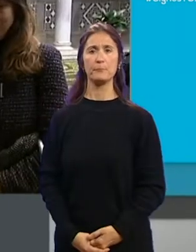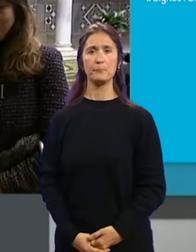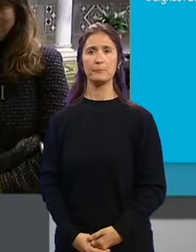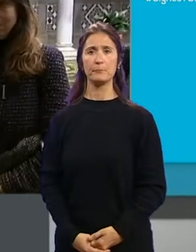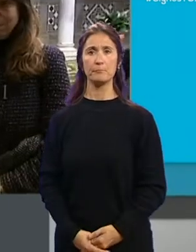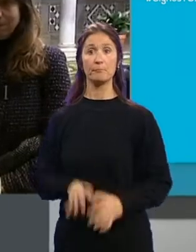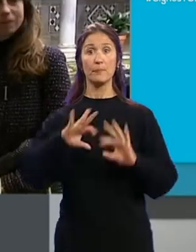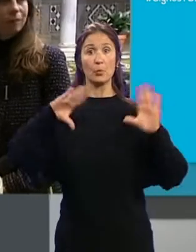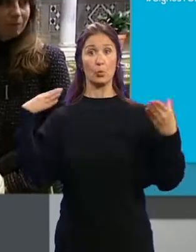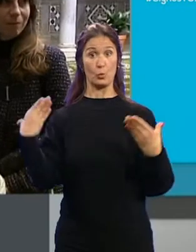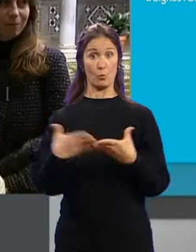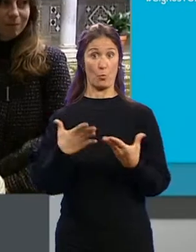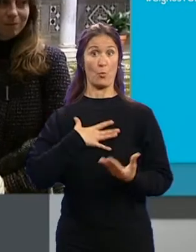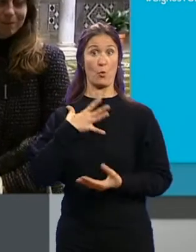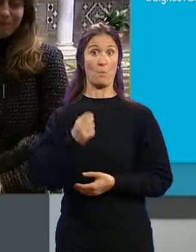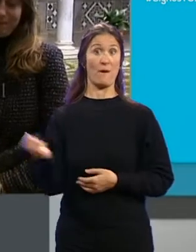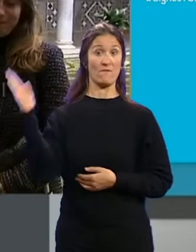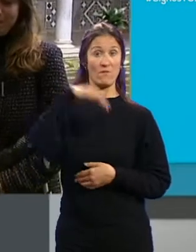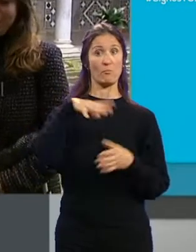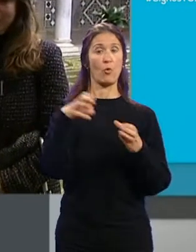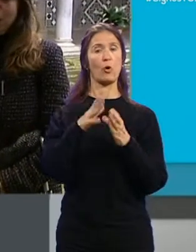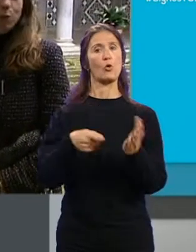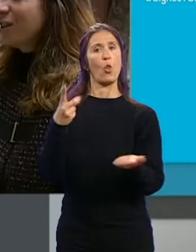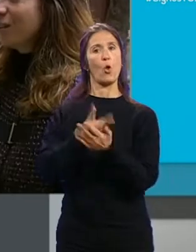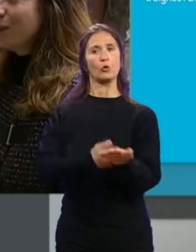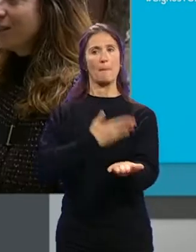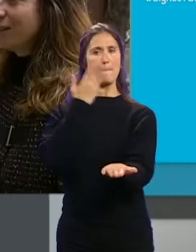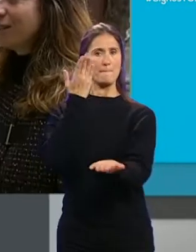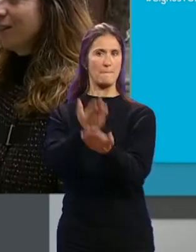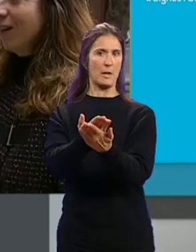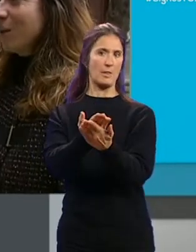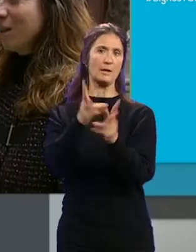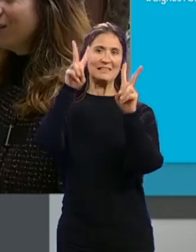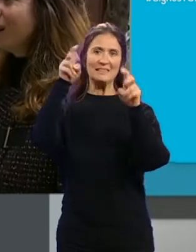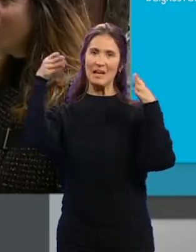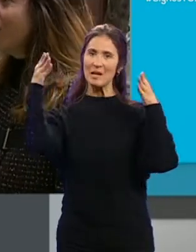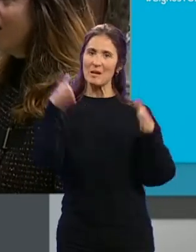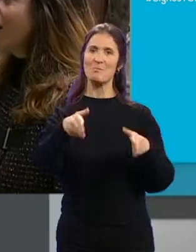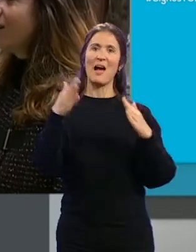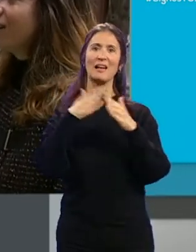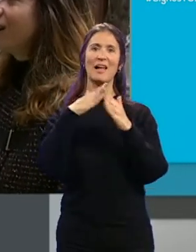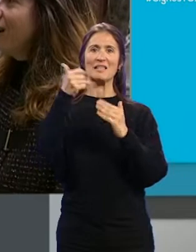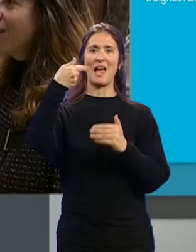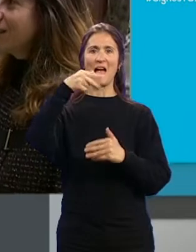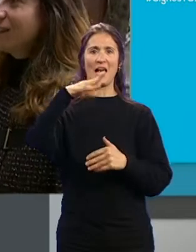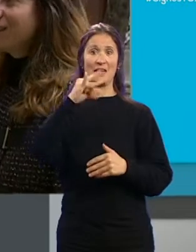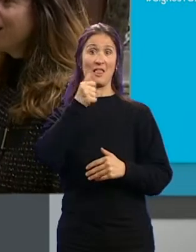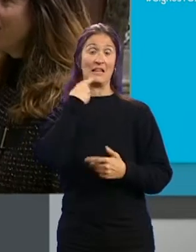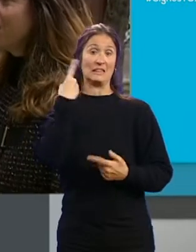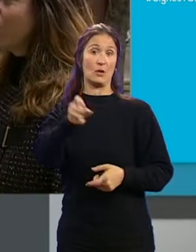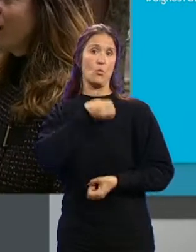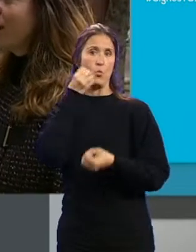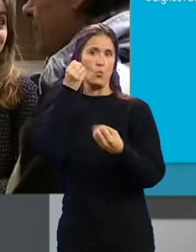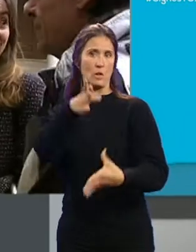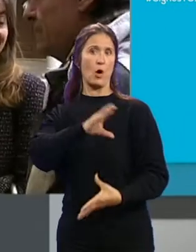El grupo municipal Vamos Granada volverá a pedir diligencias en el caso de Casa Ágreda. Según ha declarado la concejal